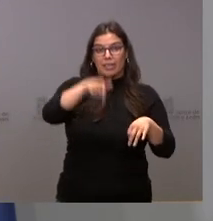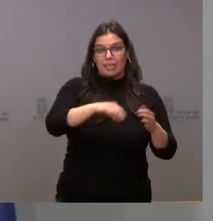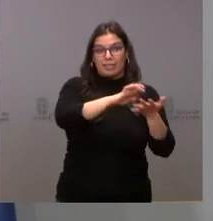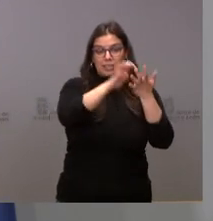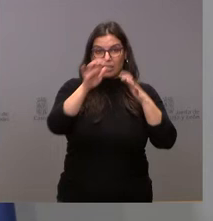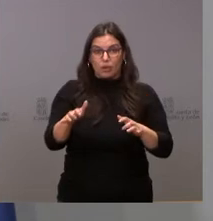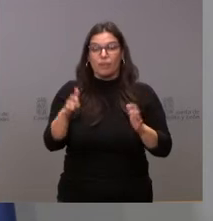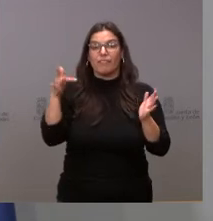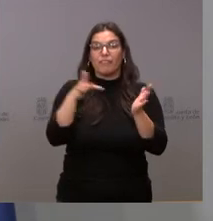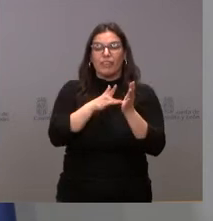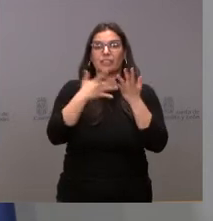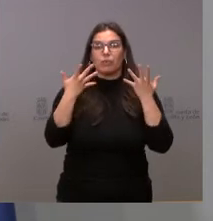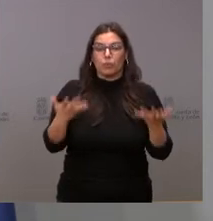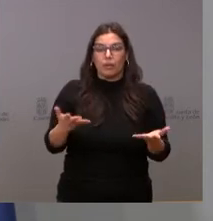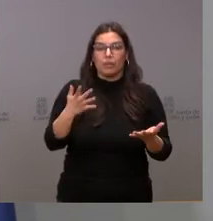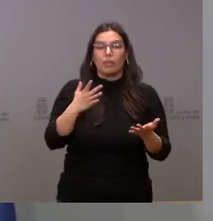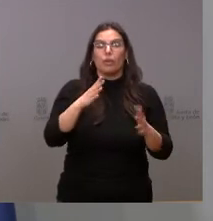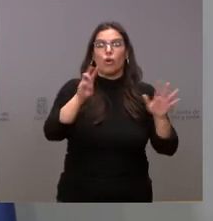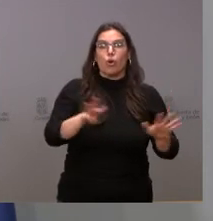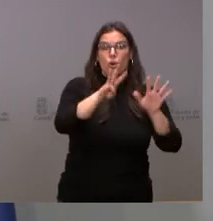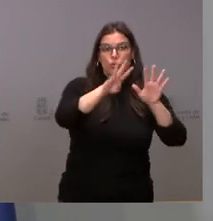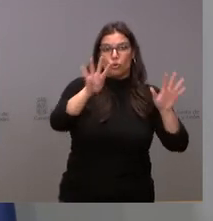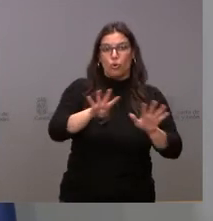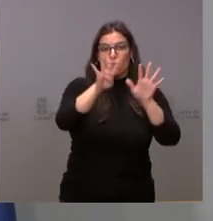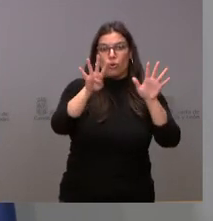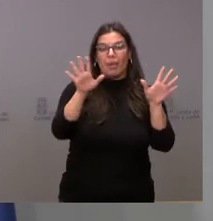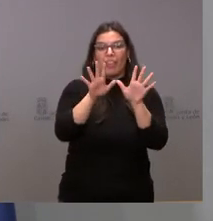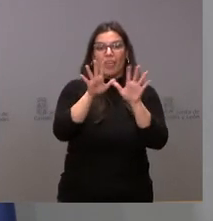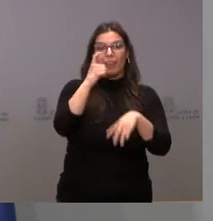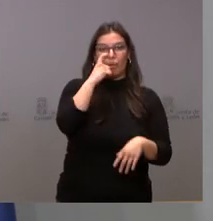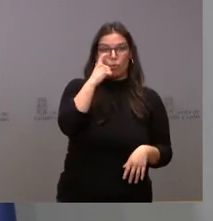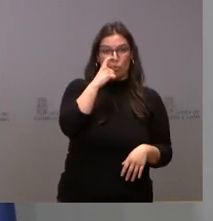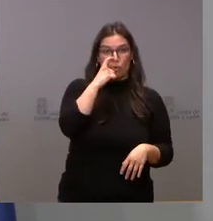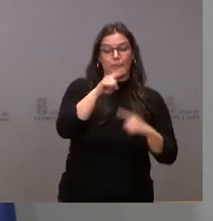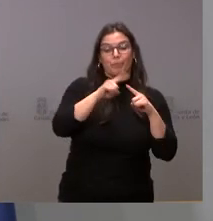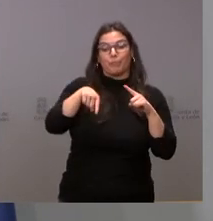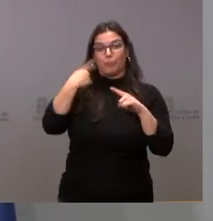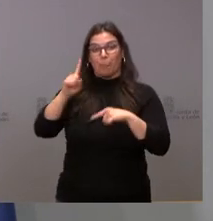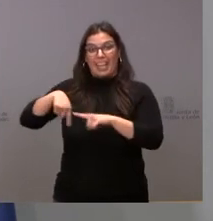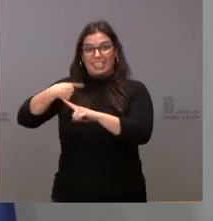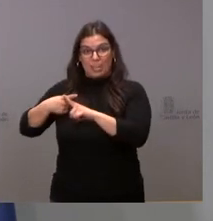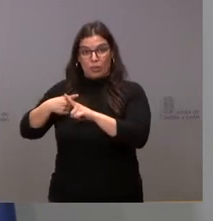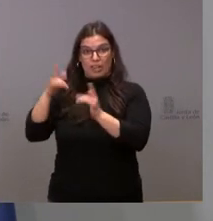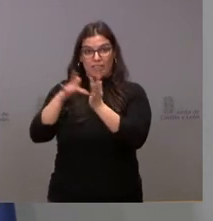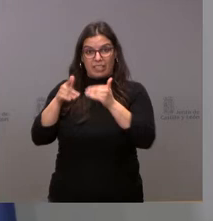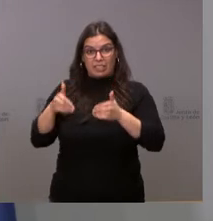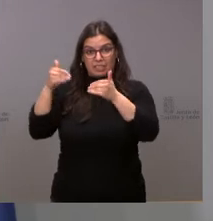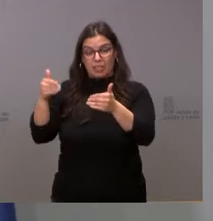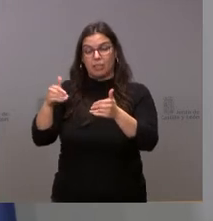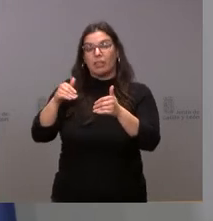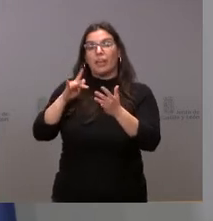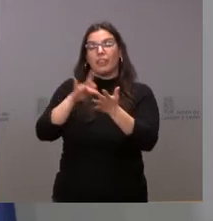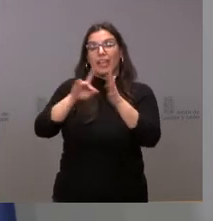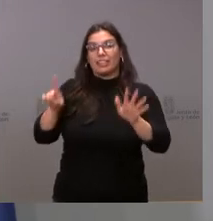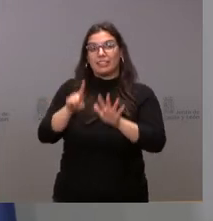y León. La Abau se celebrará los días 8, 9 y 10 de junio y en la convocatoria extraordinaria los días 6,